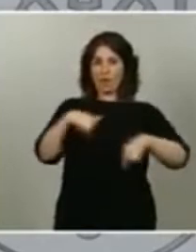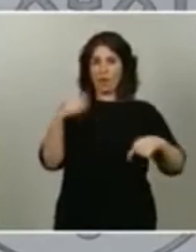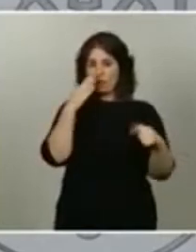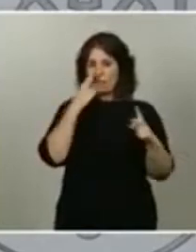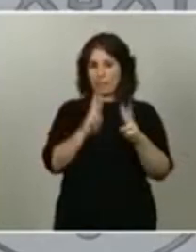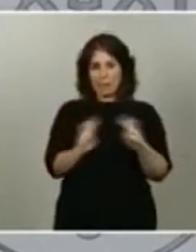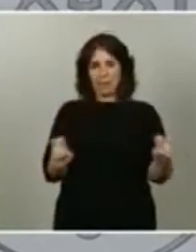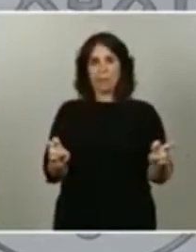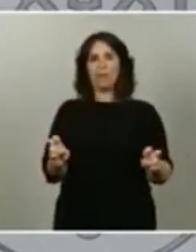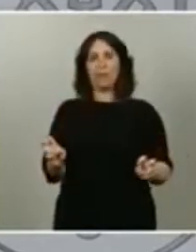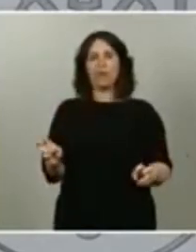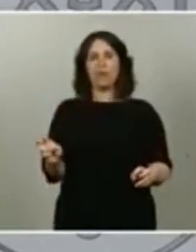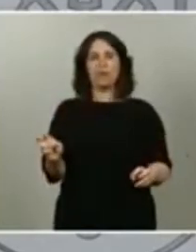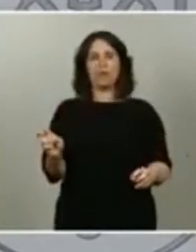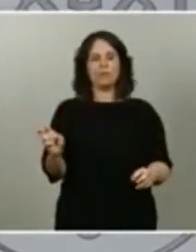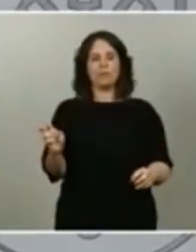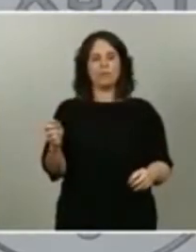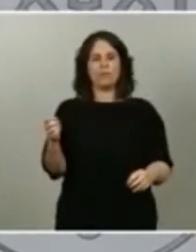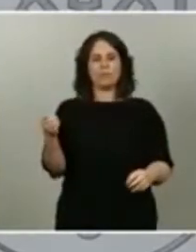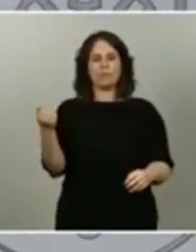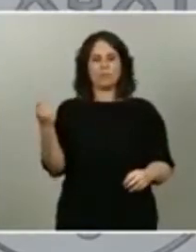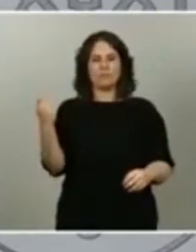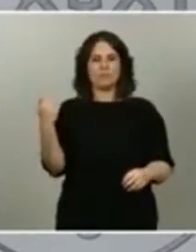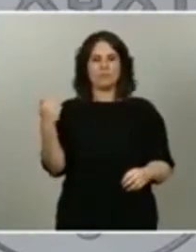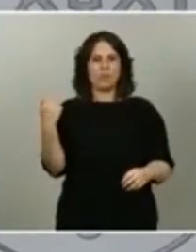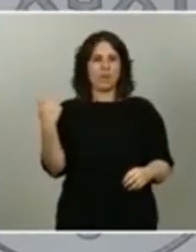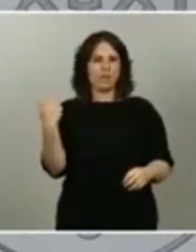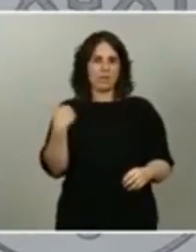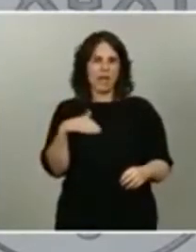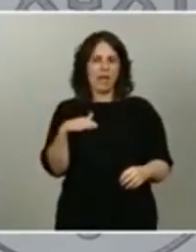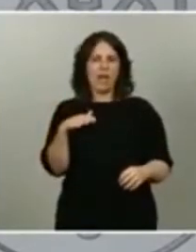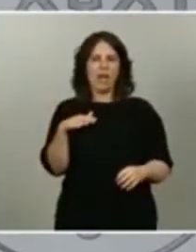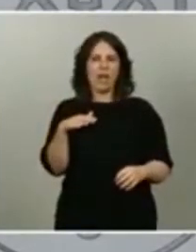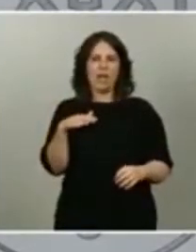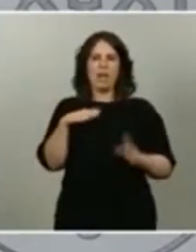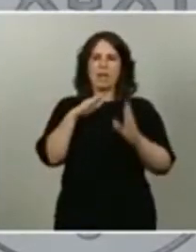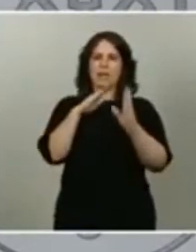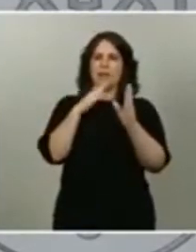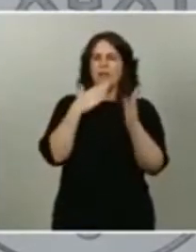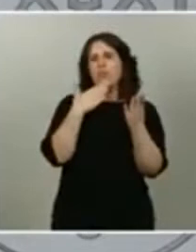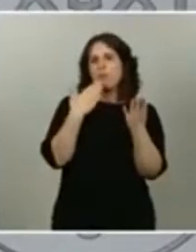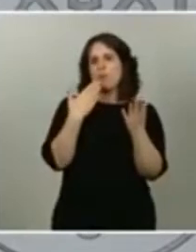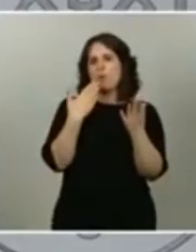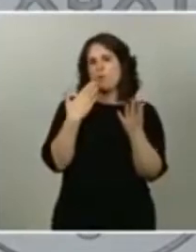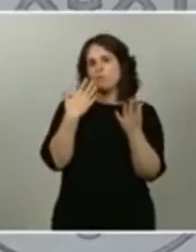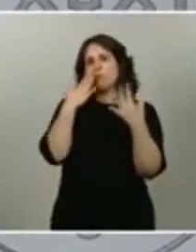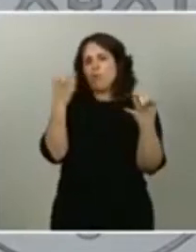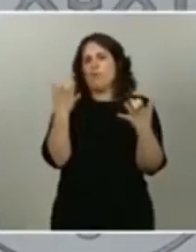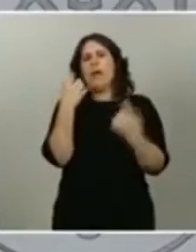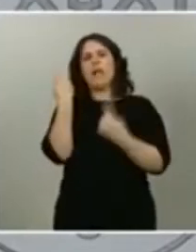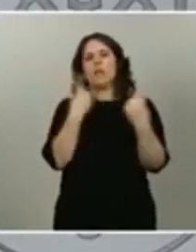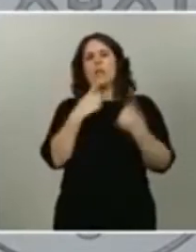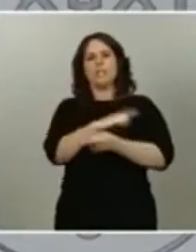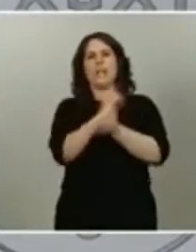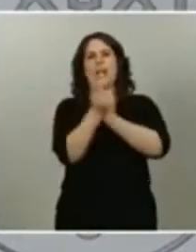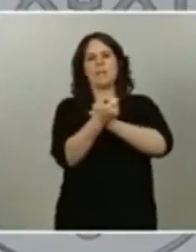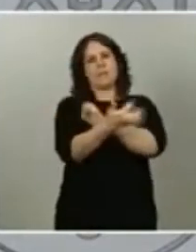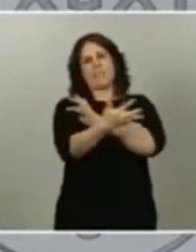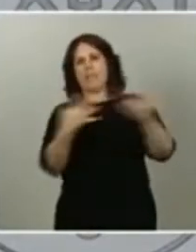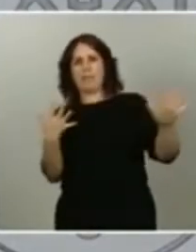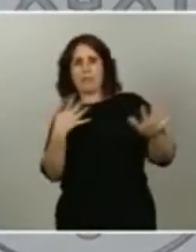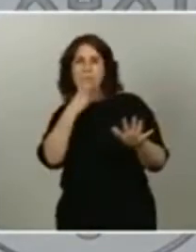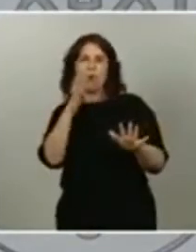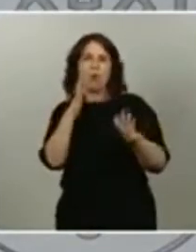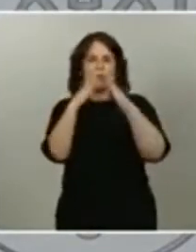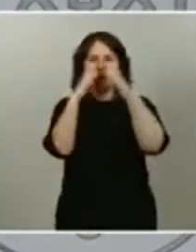algunas actitudes, algunos cambios que se han acelerado con motivo de la situación de confinamiento. Sin duda, el